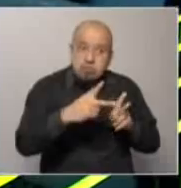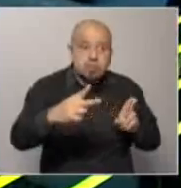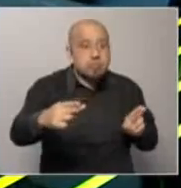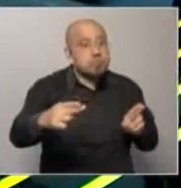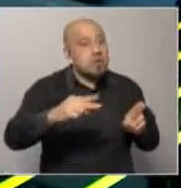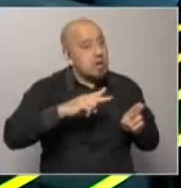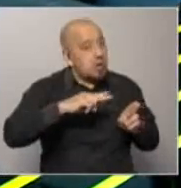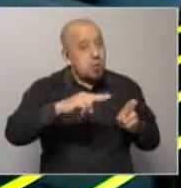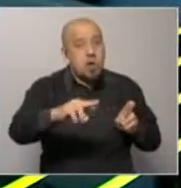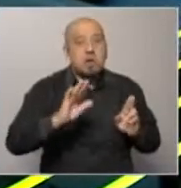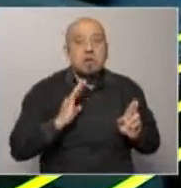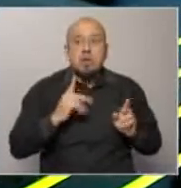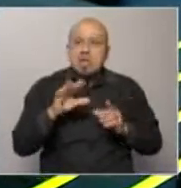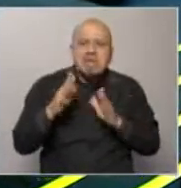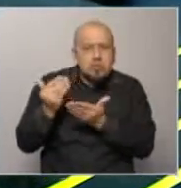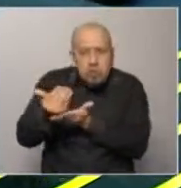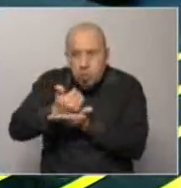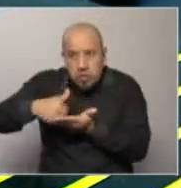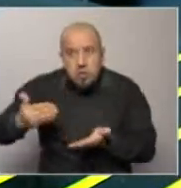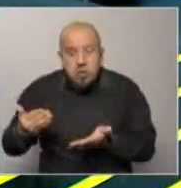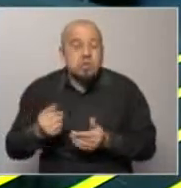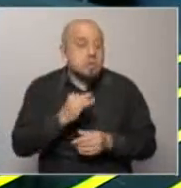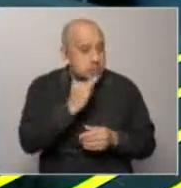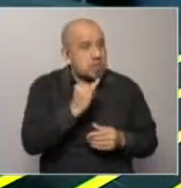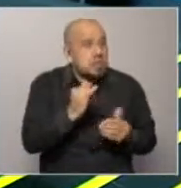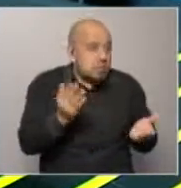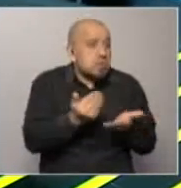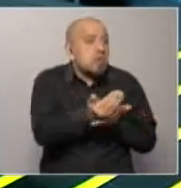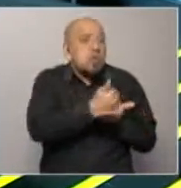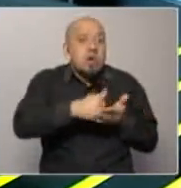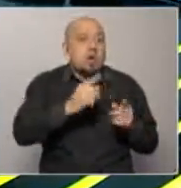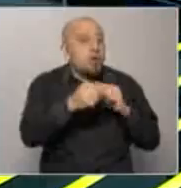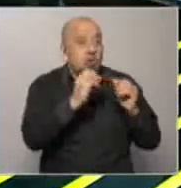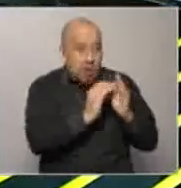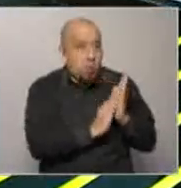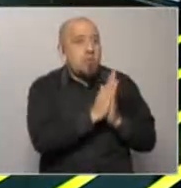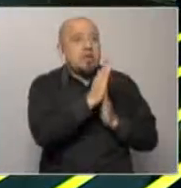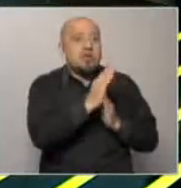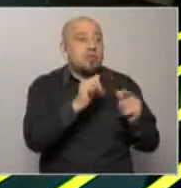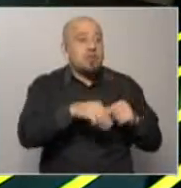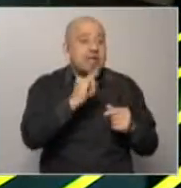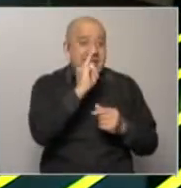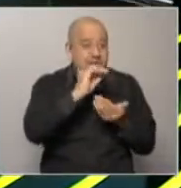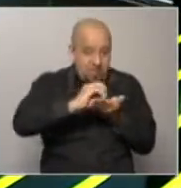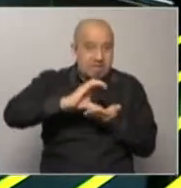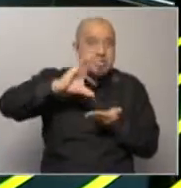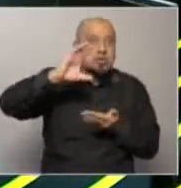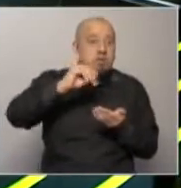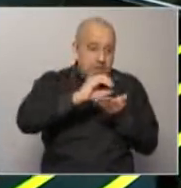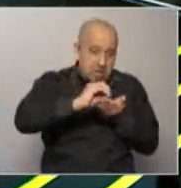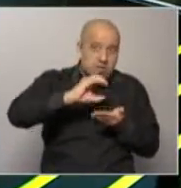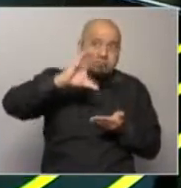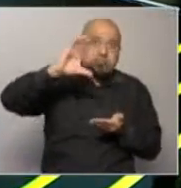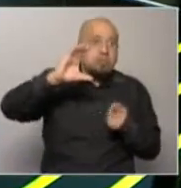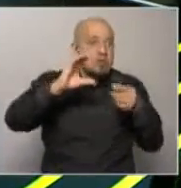van perdiendo esa plata. una rebaja? Y va a ser una rebaja, va a ser un aumento por debajo de la inflación, digamos, es una rebaja real del poder de